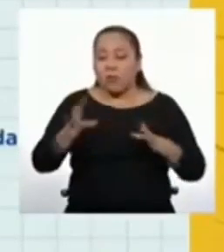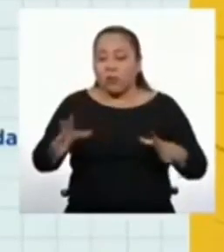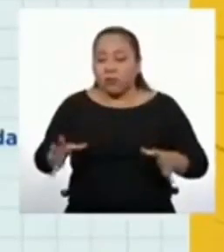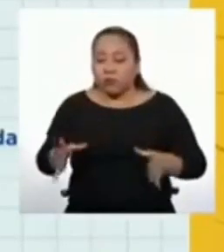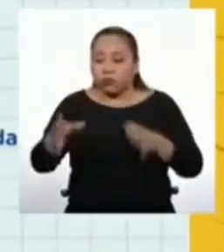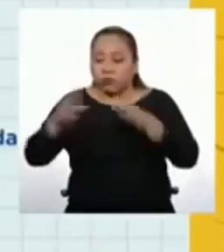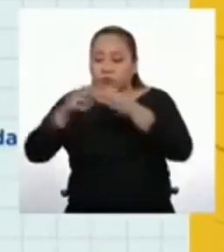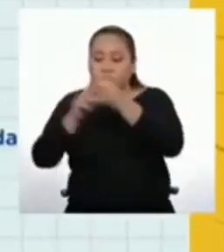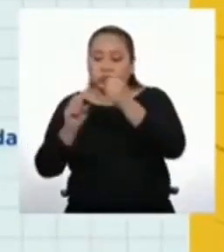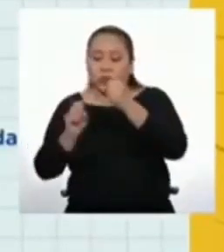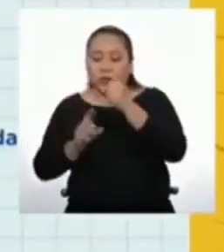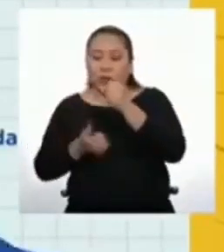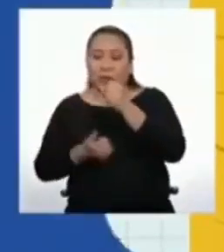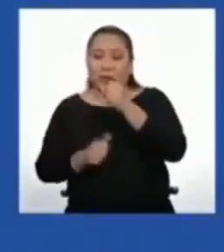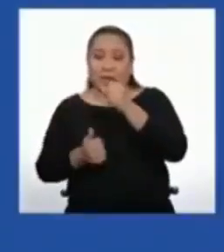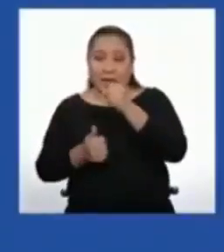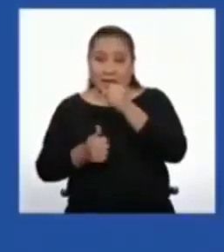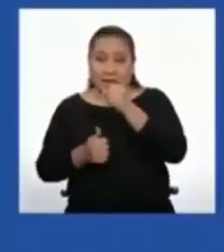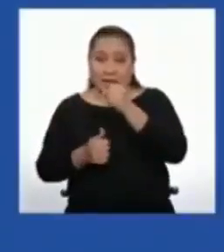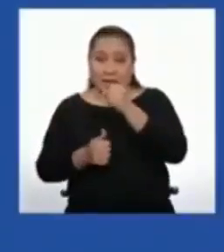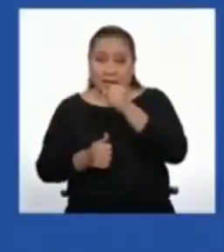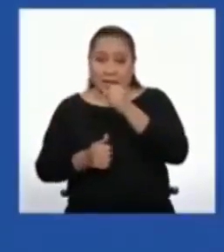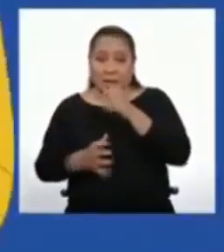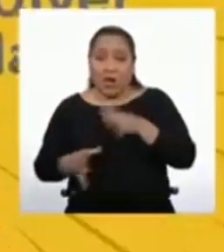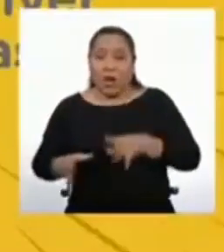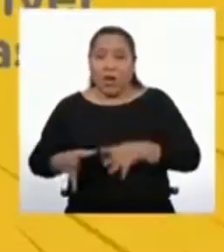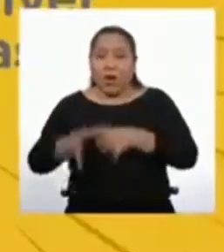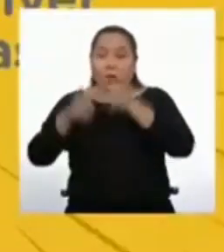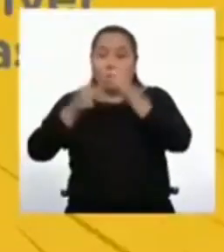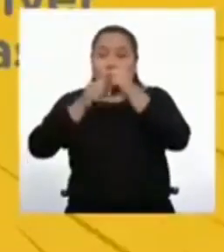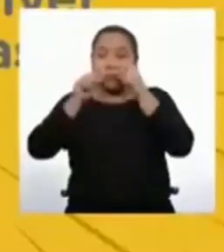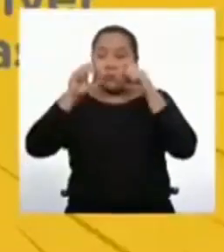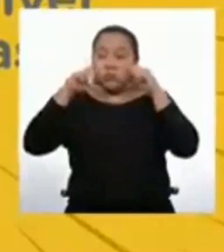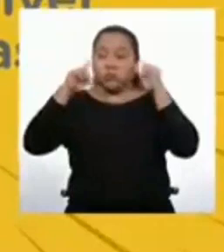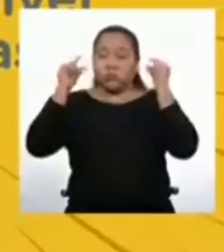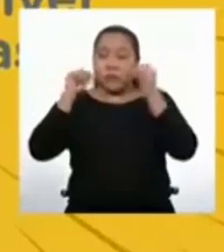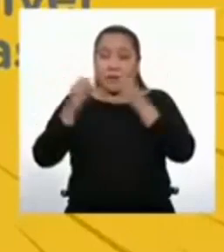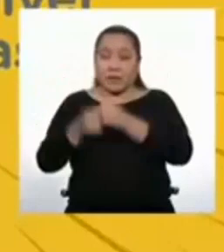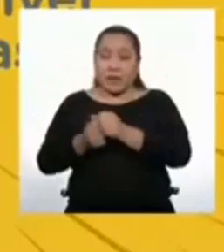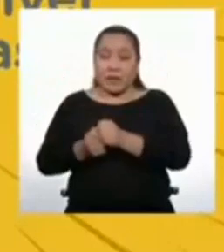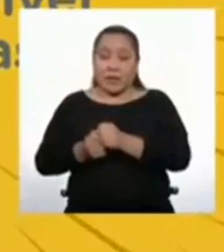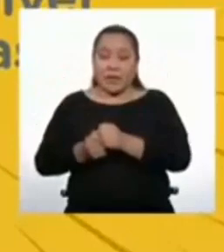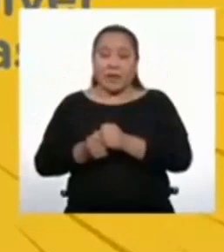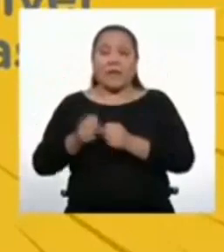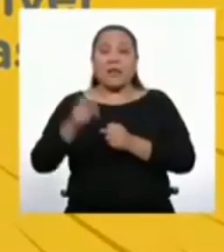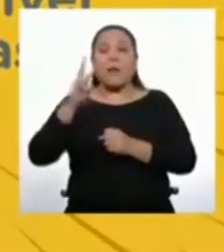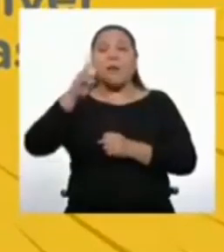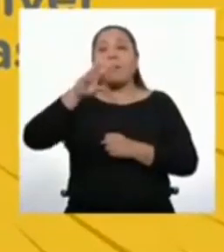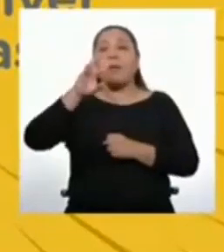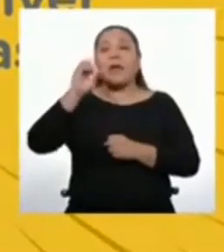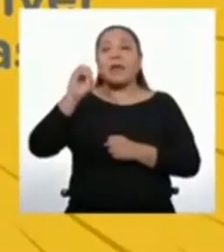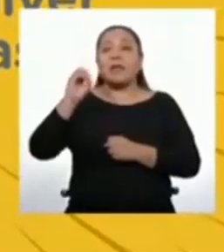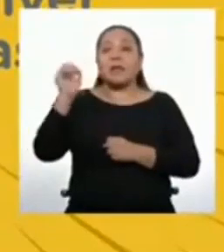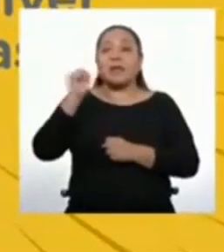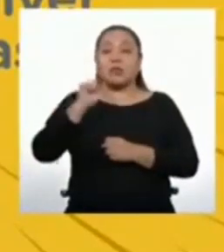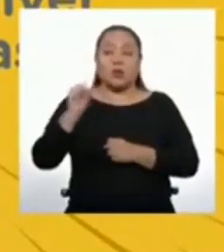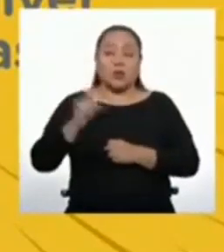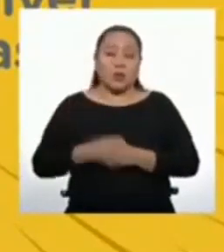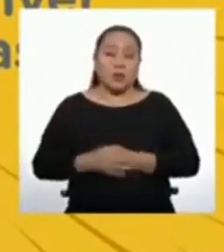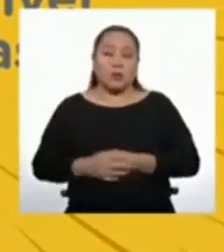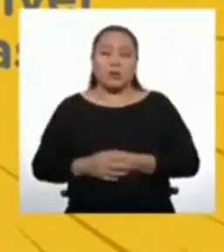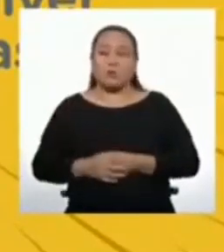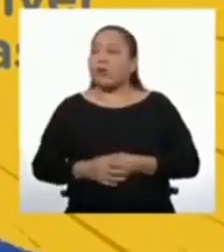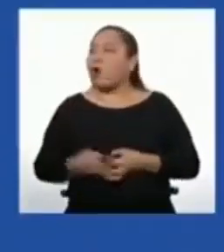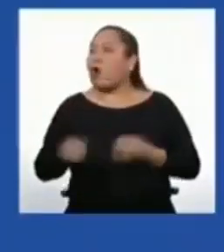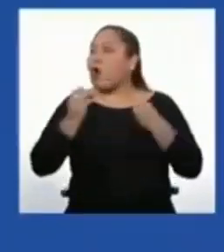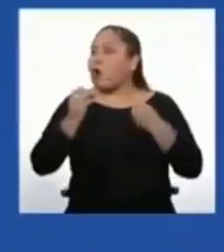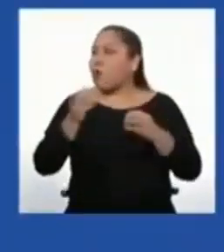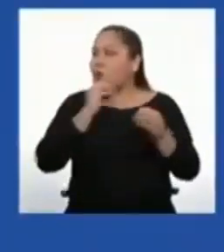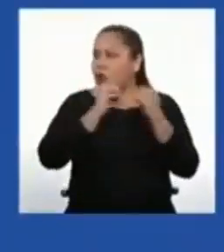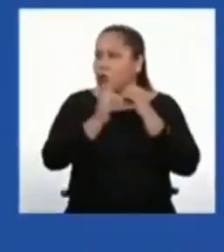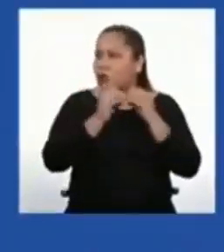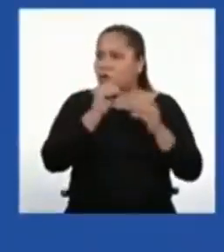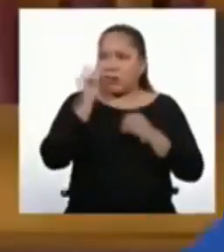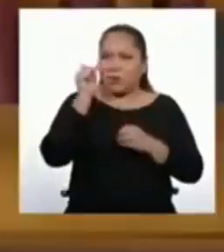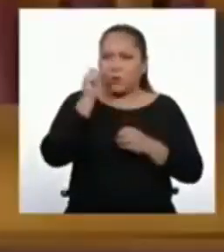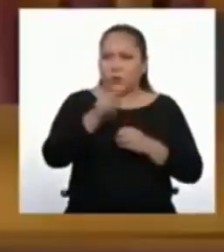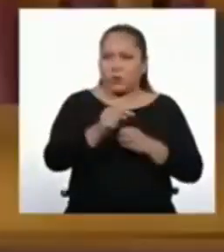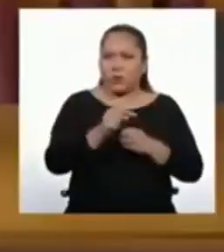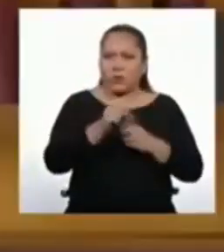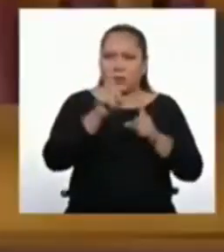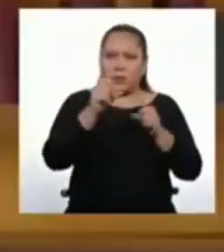se vende a 20 soles? Datos anotados. Ahora, ¿qué podemos hacer para resolver las preguntas planteadas?